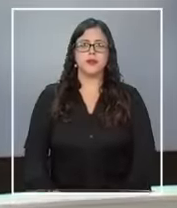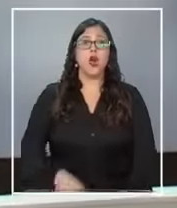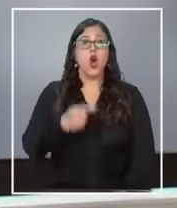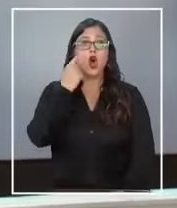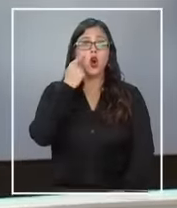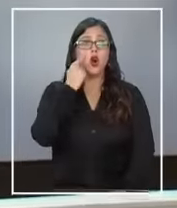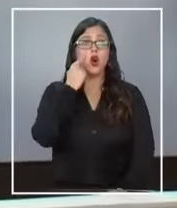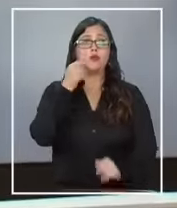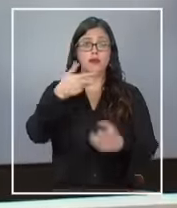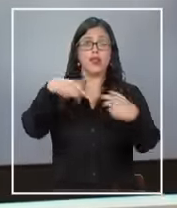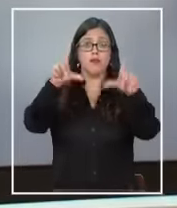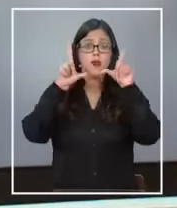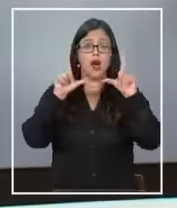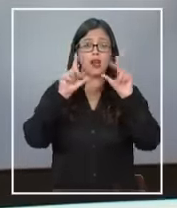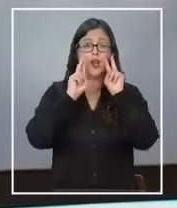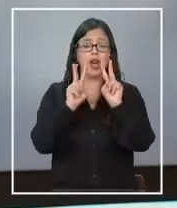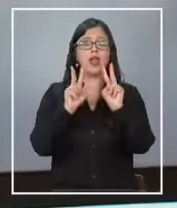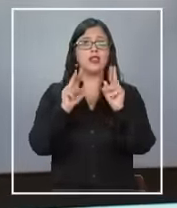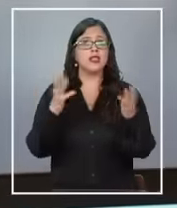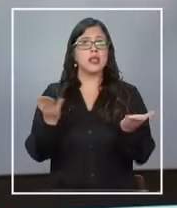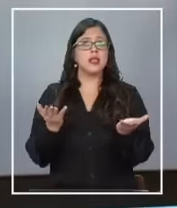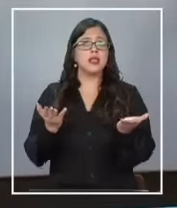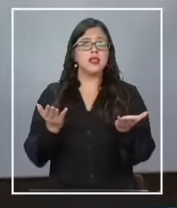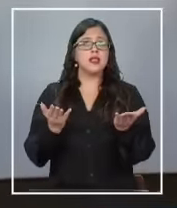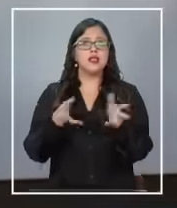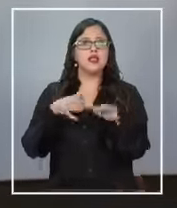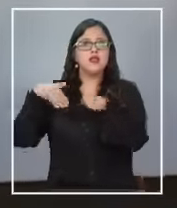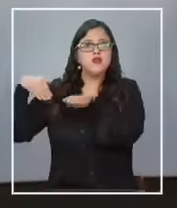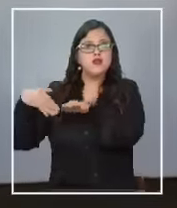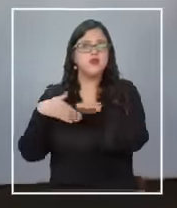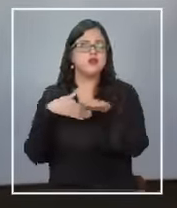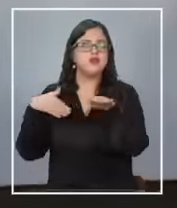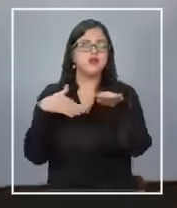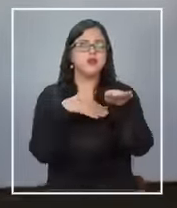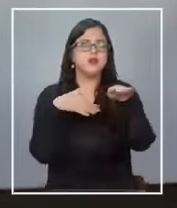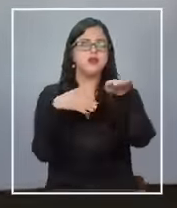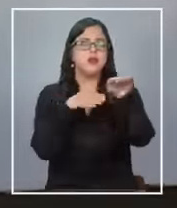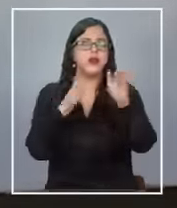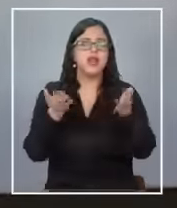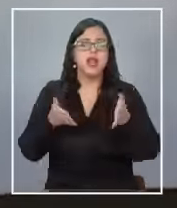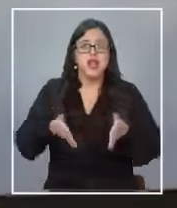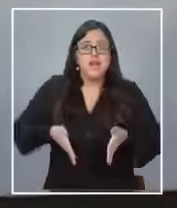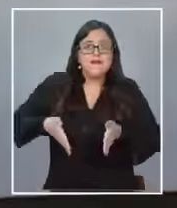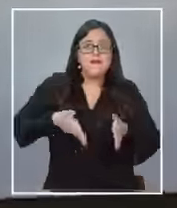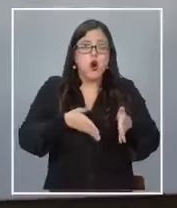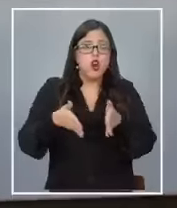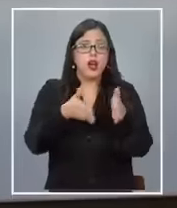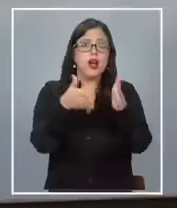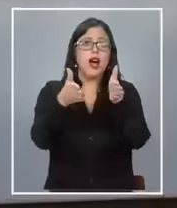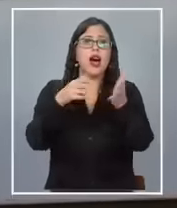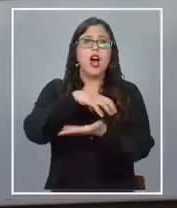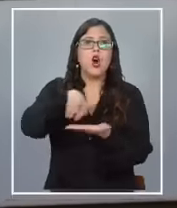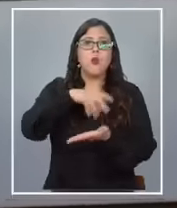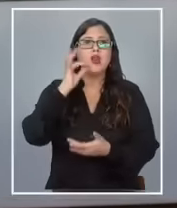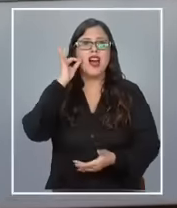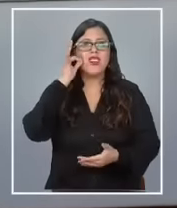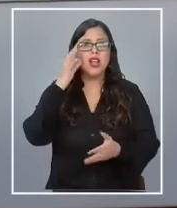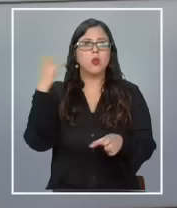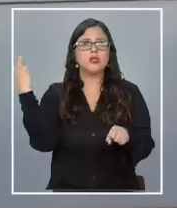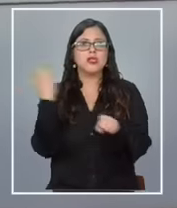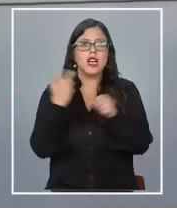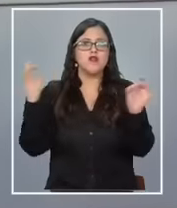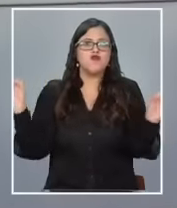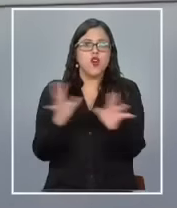Atención con estas imágenes. Corresponden a una persecución por distintas calles de la comuna de Vitacura luego de un violento